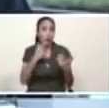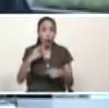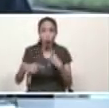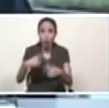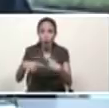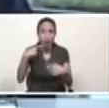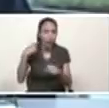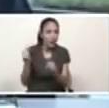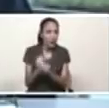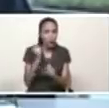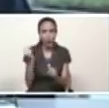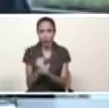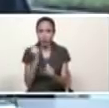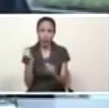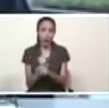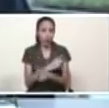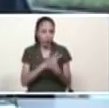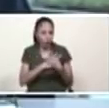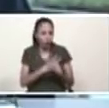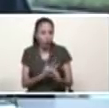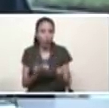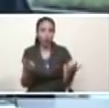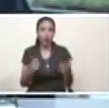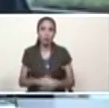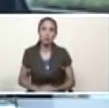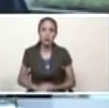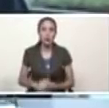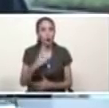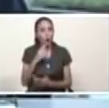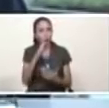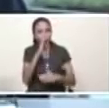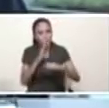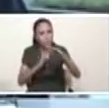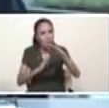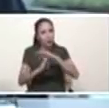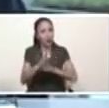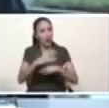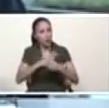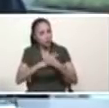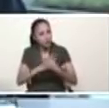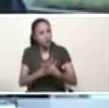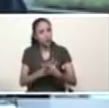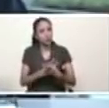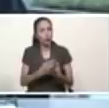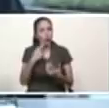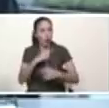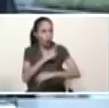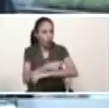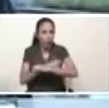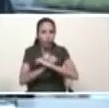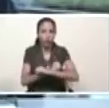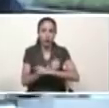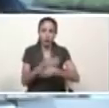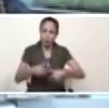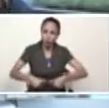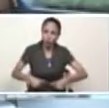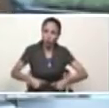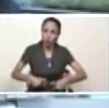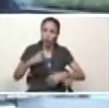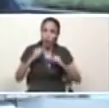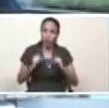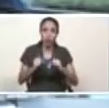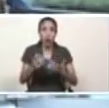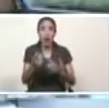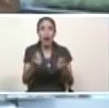con nuestra buena voluntad con nuestra nobleza y con nuestra valentía y coraje también hace falta